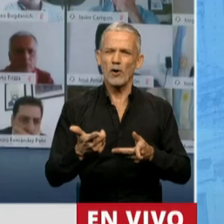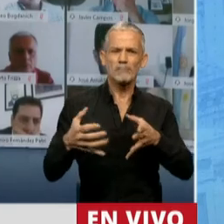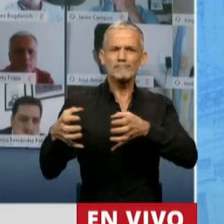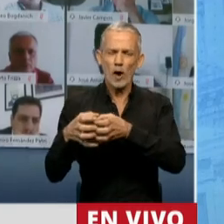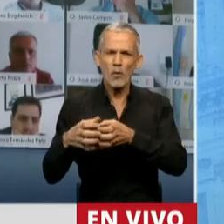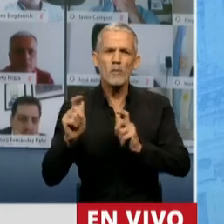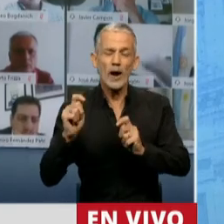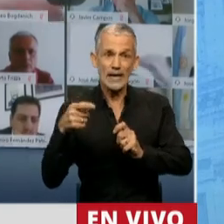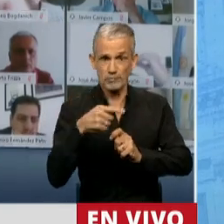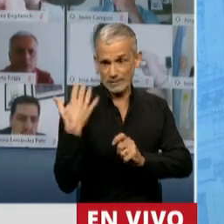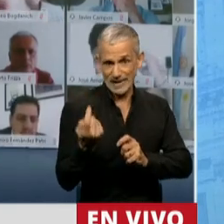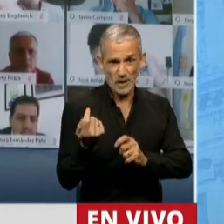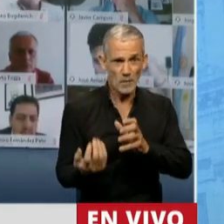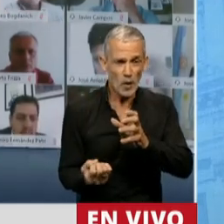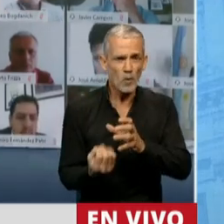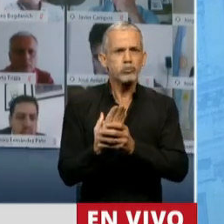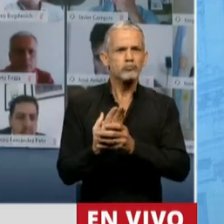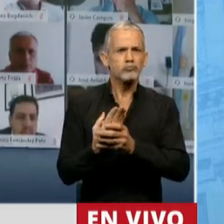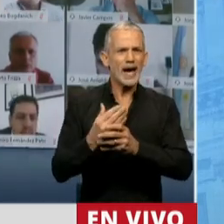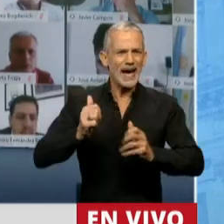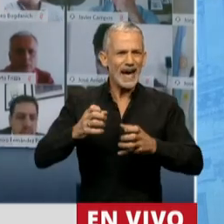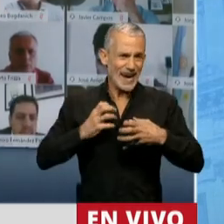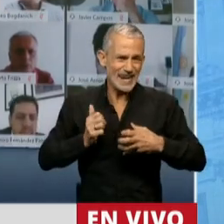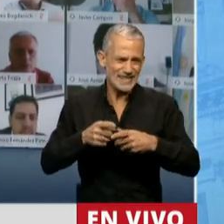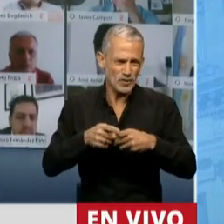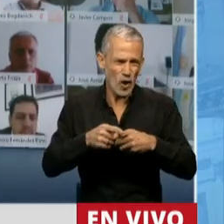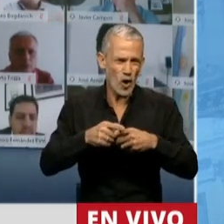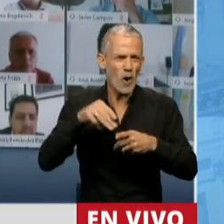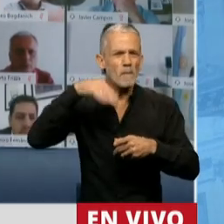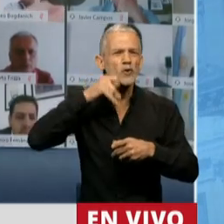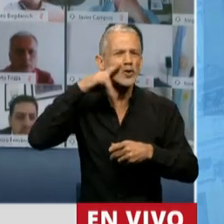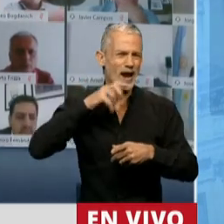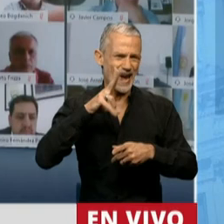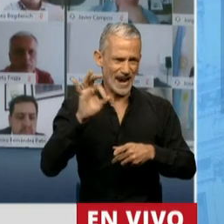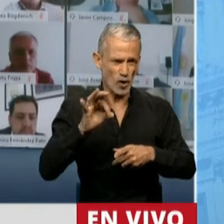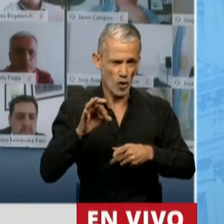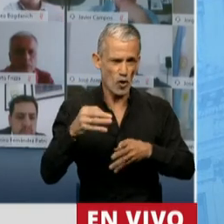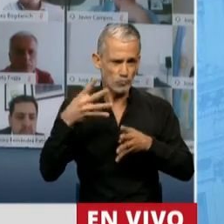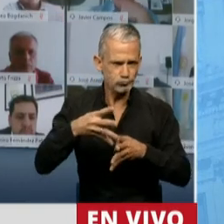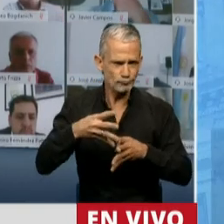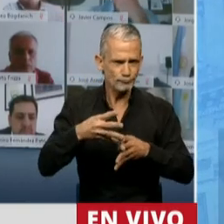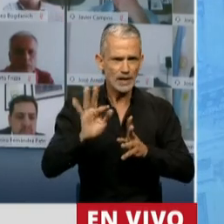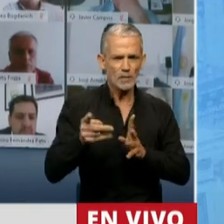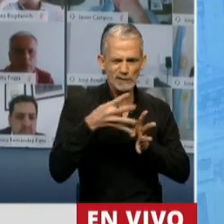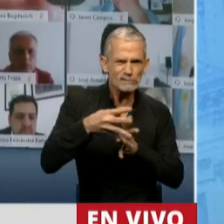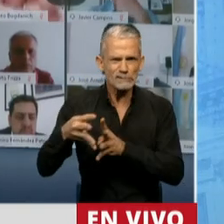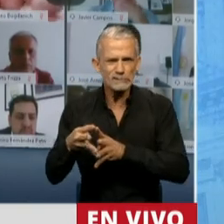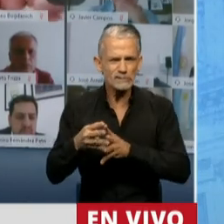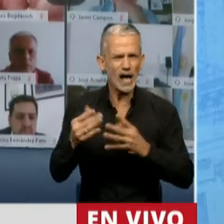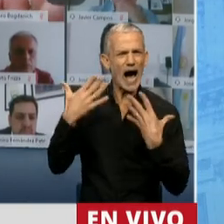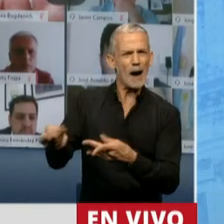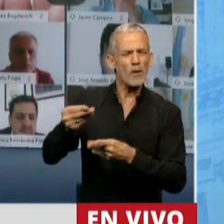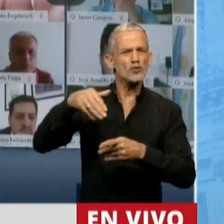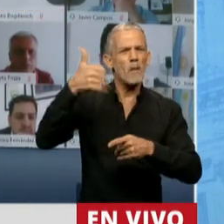el recientemente creado ejército montonero y las finas de la guerrilla de corte marxista